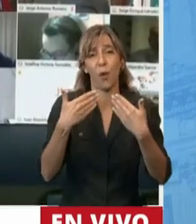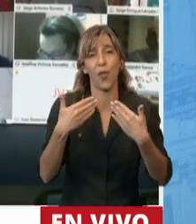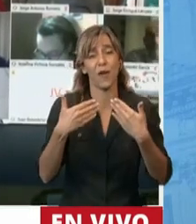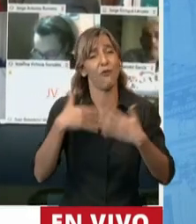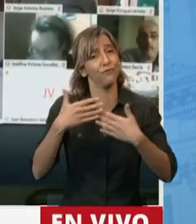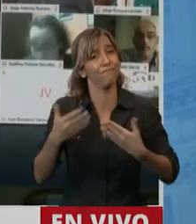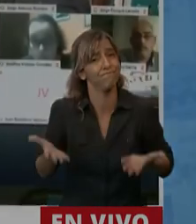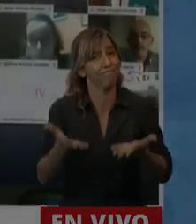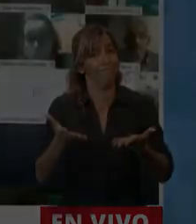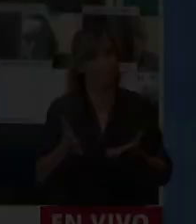Gracias, Diputada.